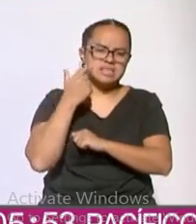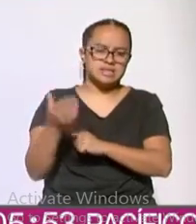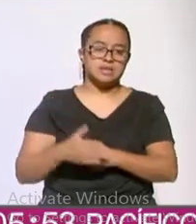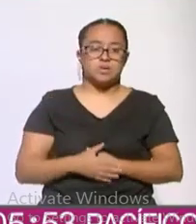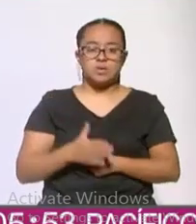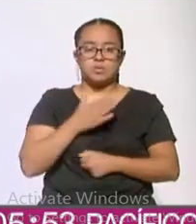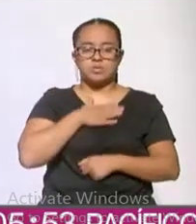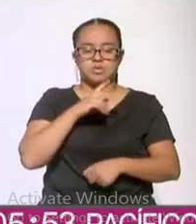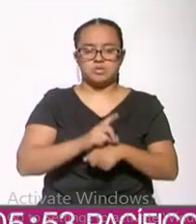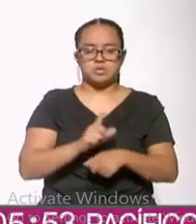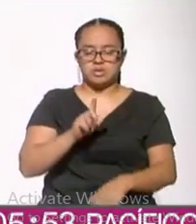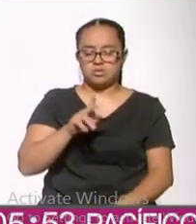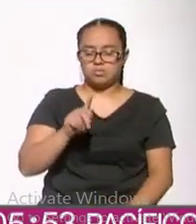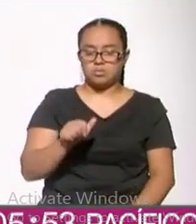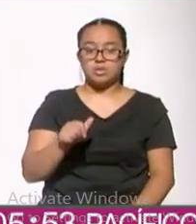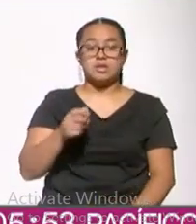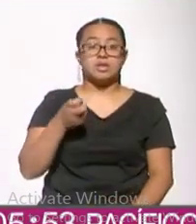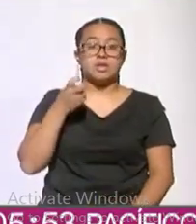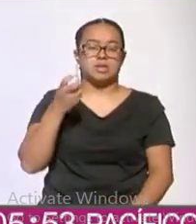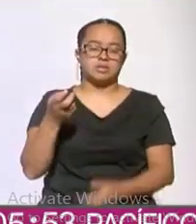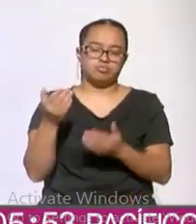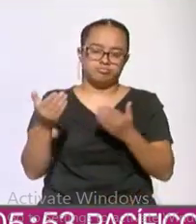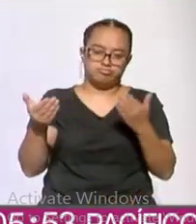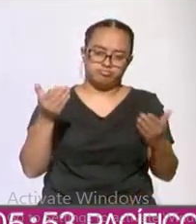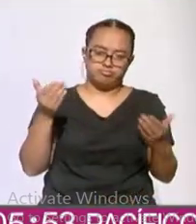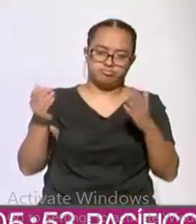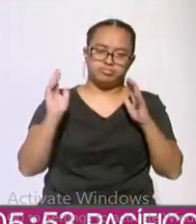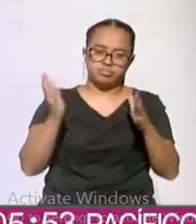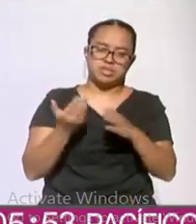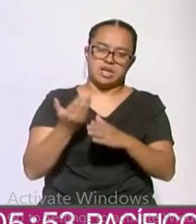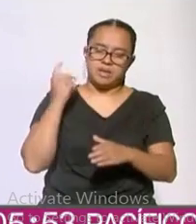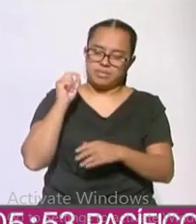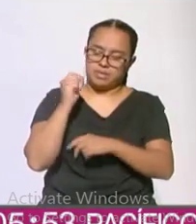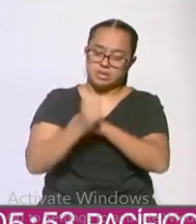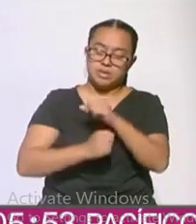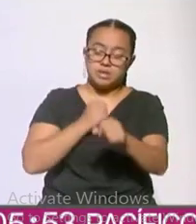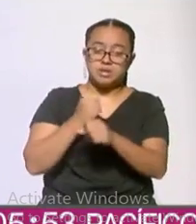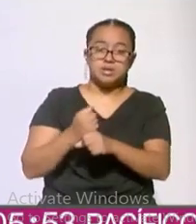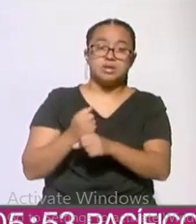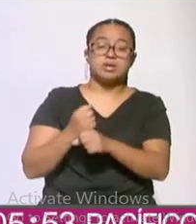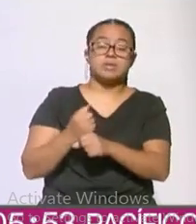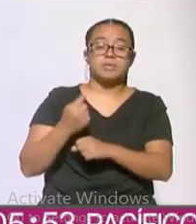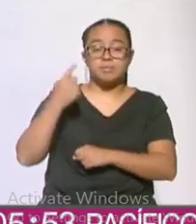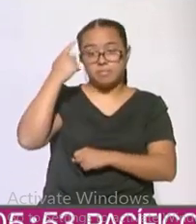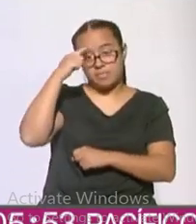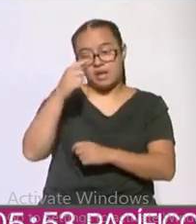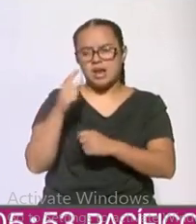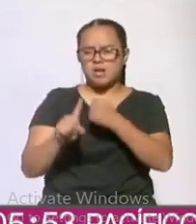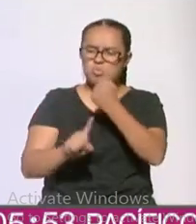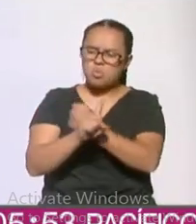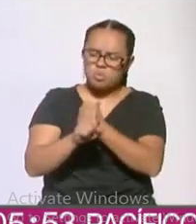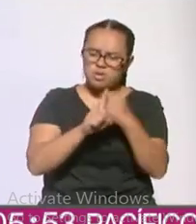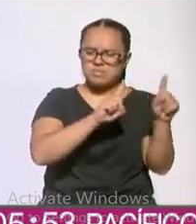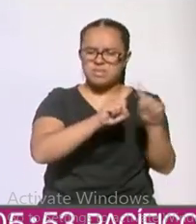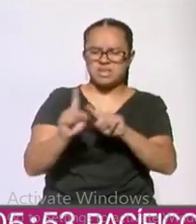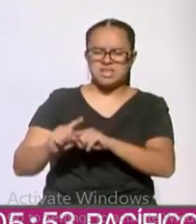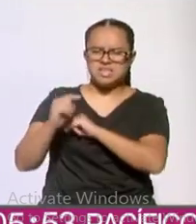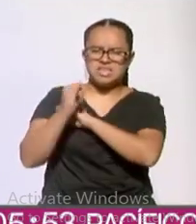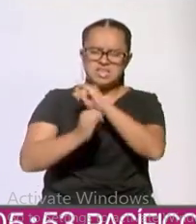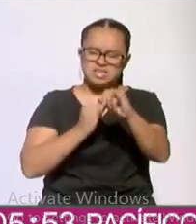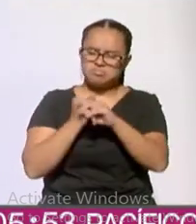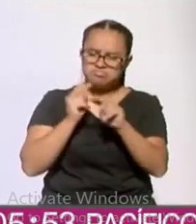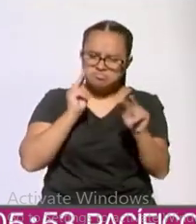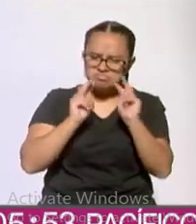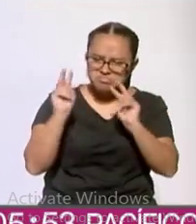estás? Buen día, Lupita. Mira, este es un comparativo que tenemos ya desde hace 20 años, para fortuna, de distintos conflictos internacionales que hemos